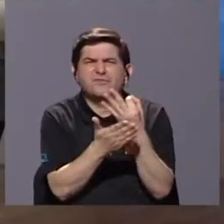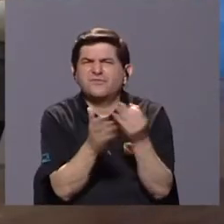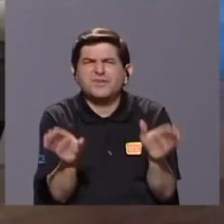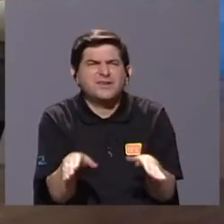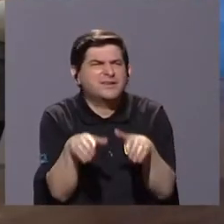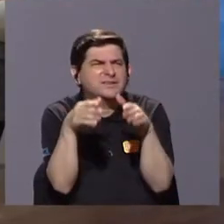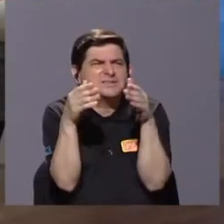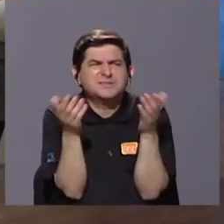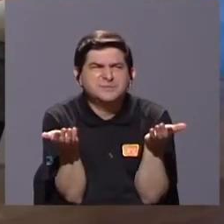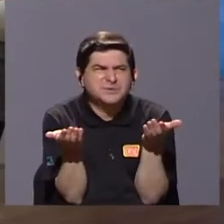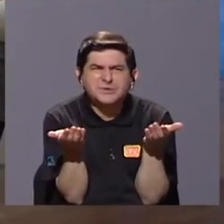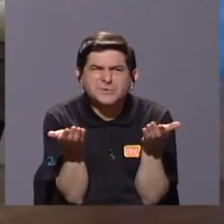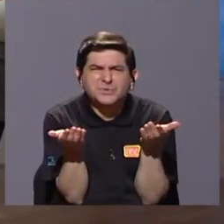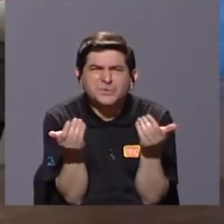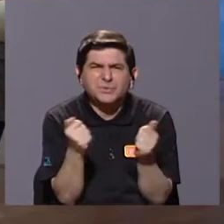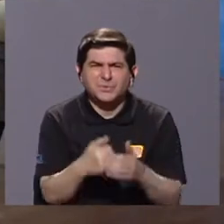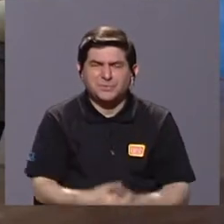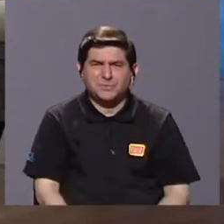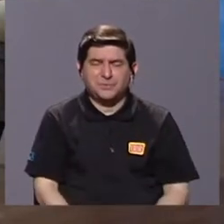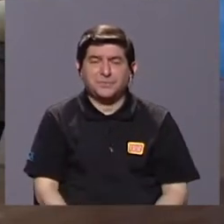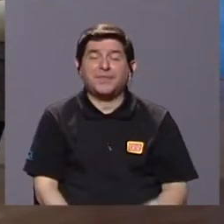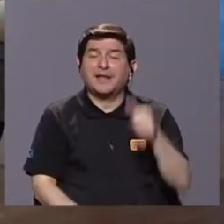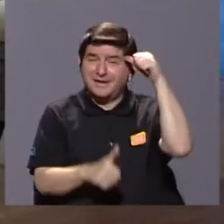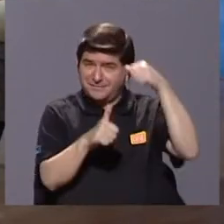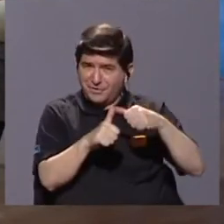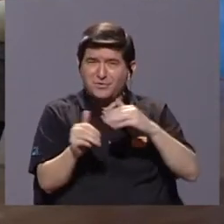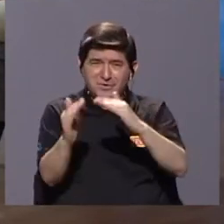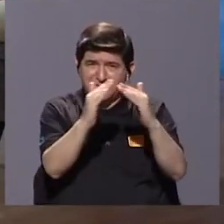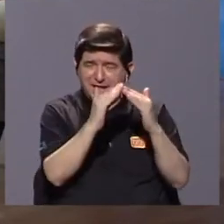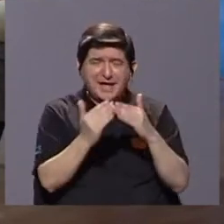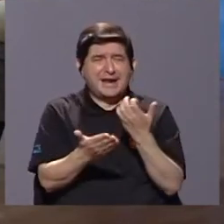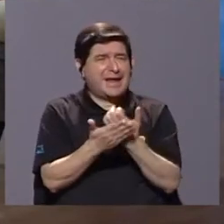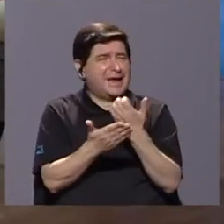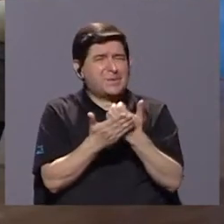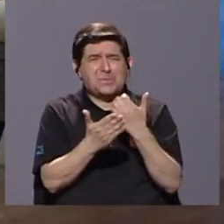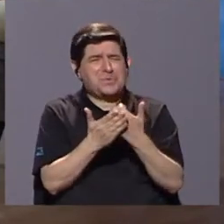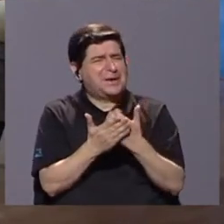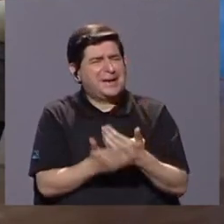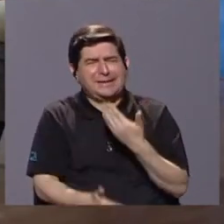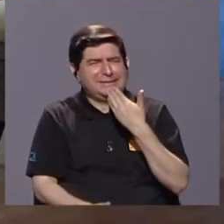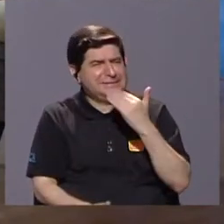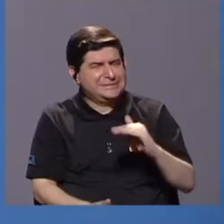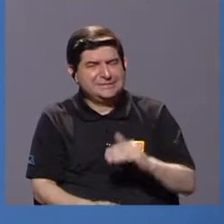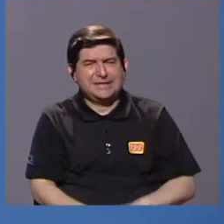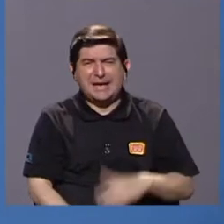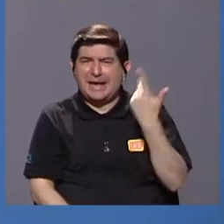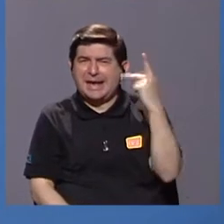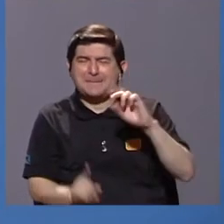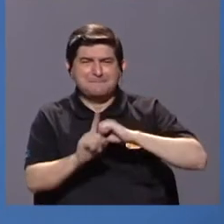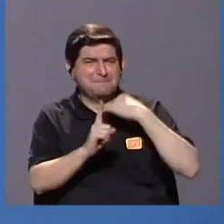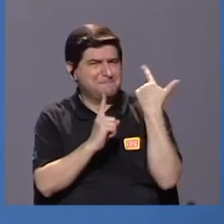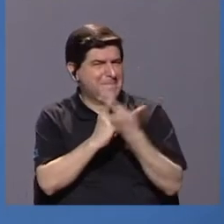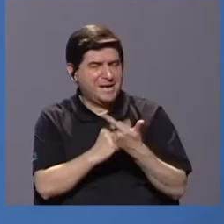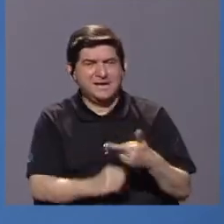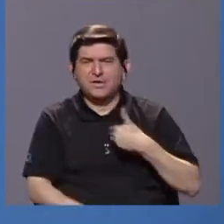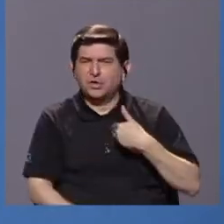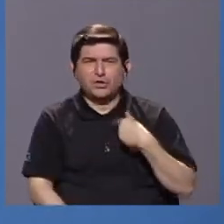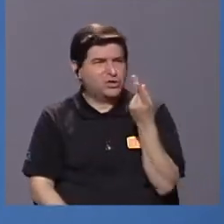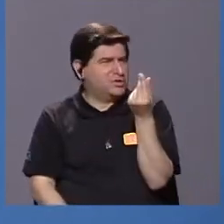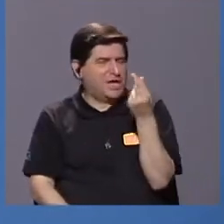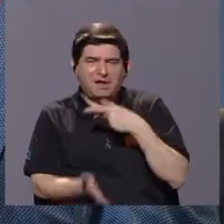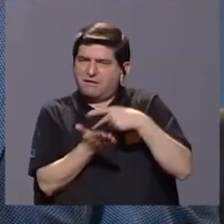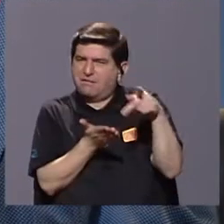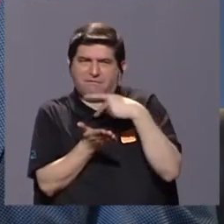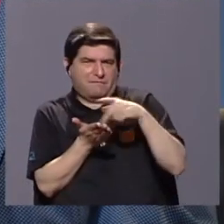Recordemos que es una comunidad económicamente deprimida, en riesgo social. No tienen dinero para pagar el diccionario.